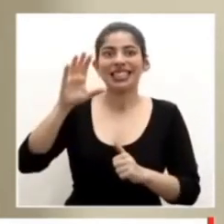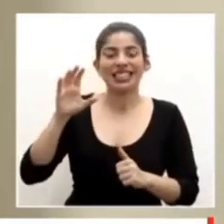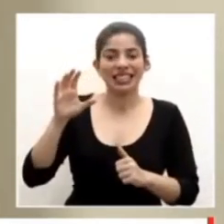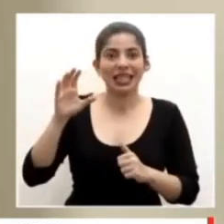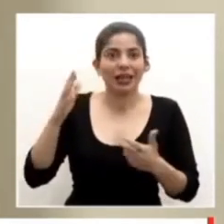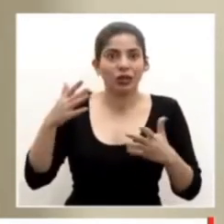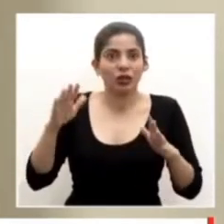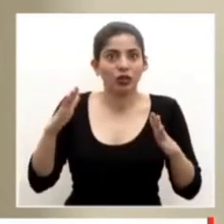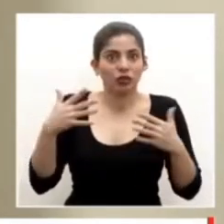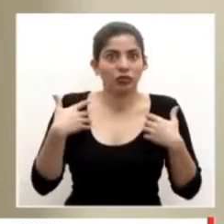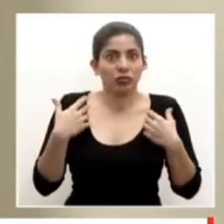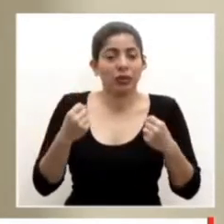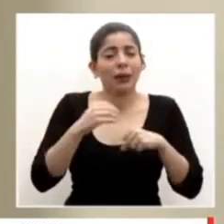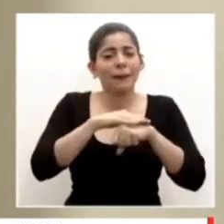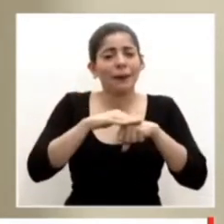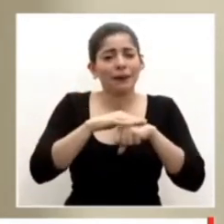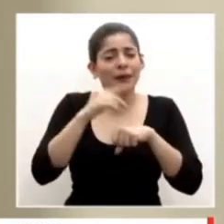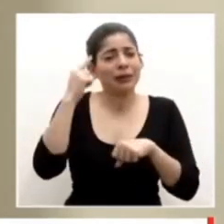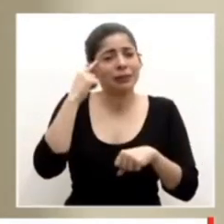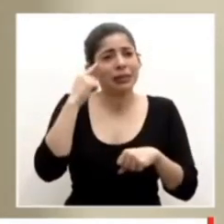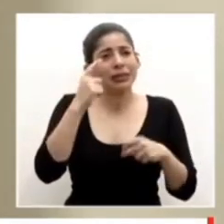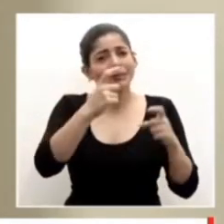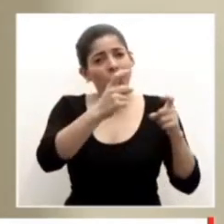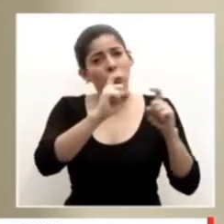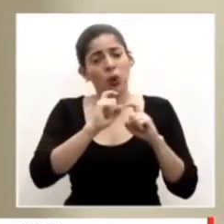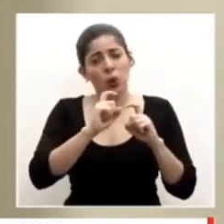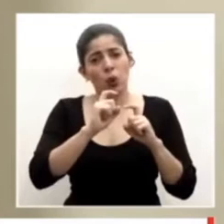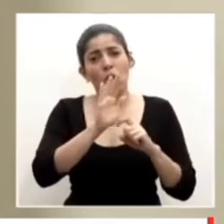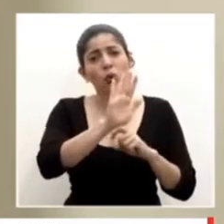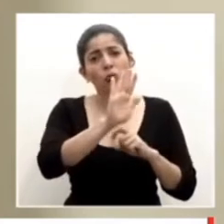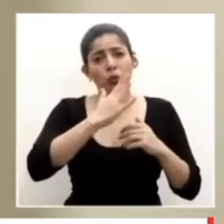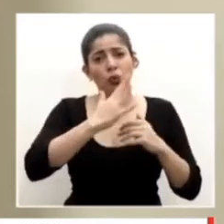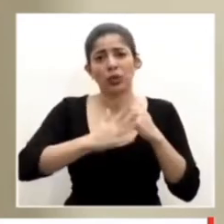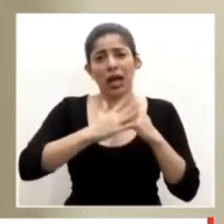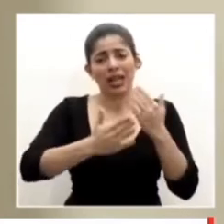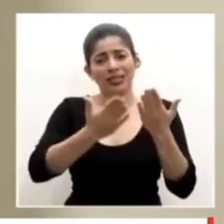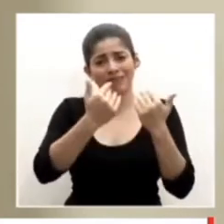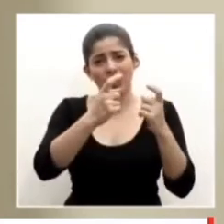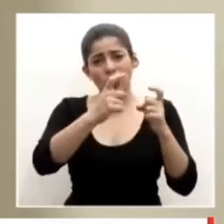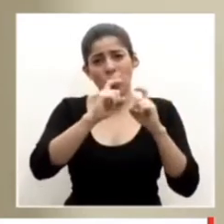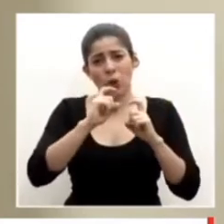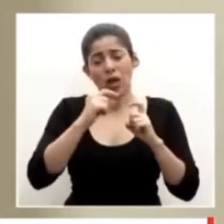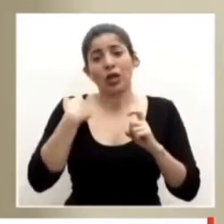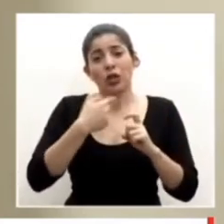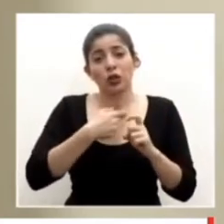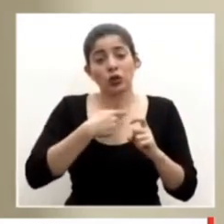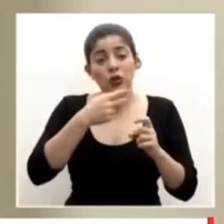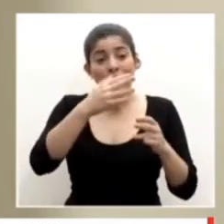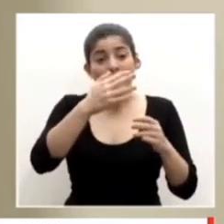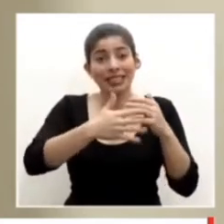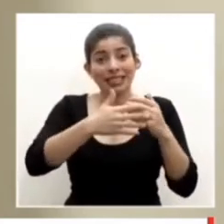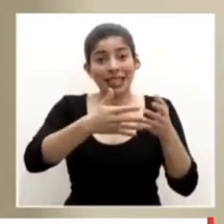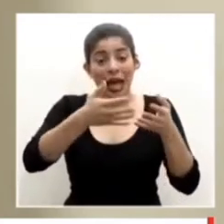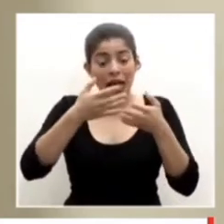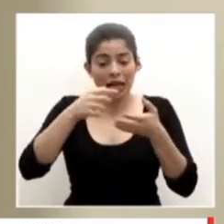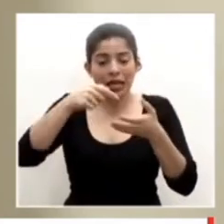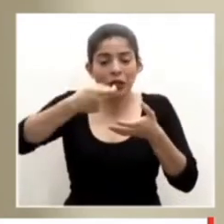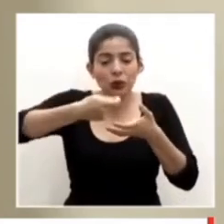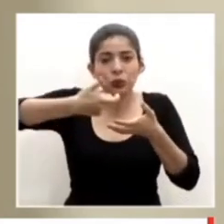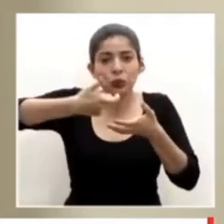que por favor consideren donar su sangre, de la cual vamos a extraerle el plasma,